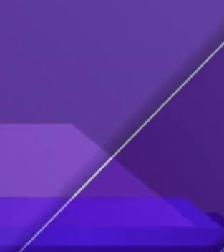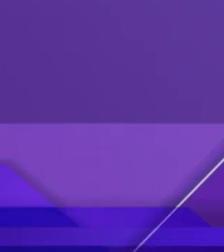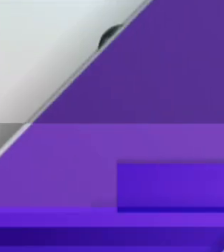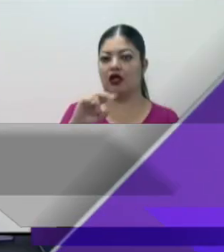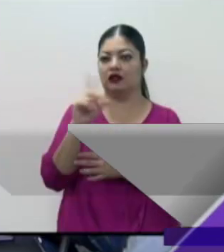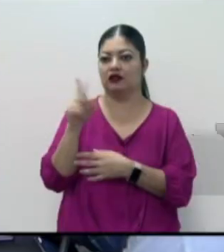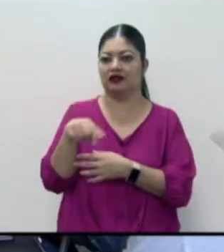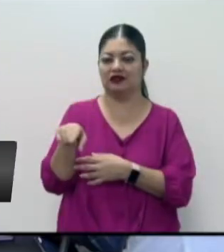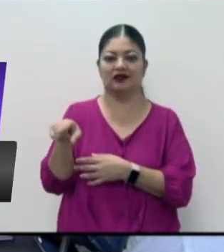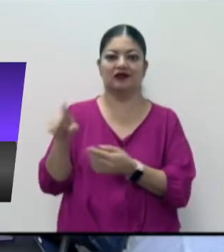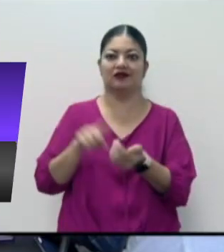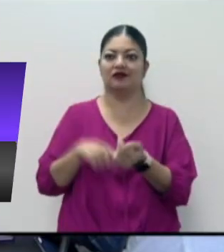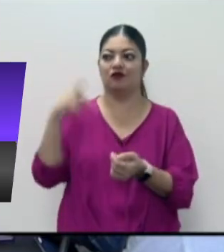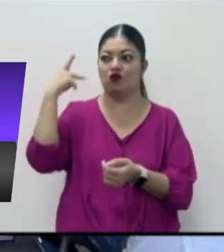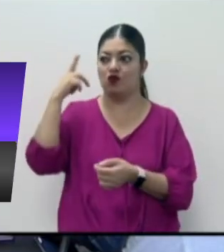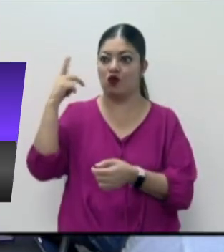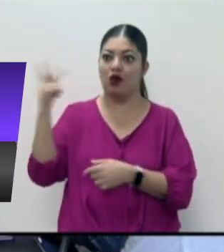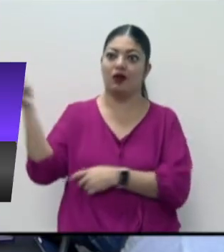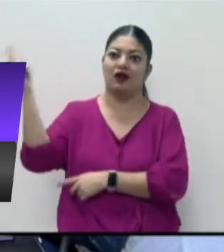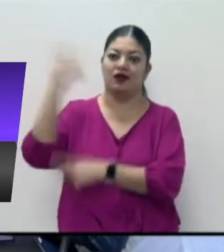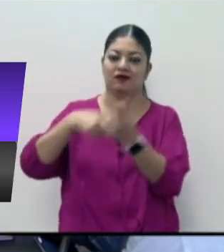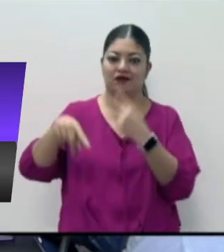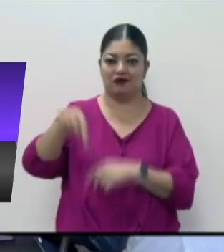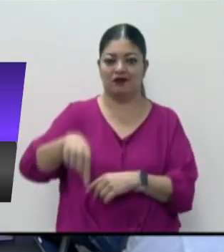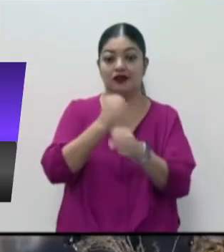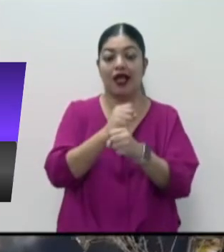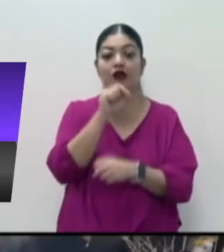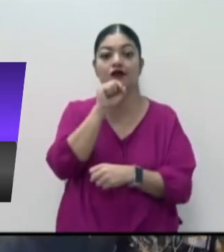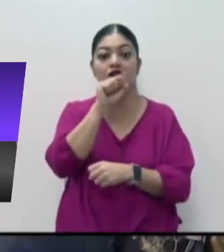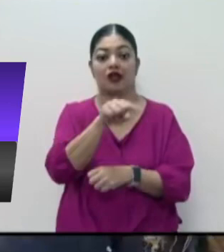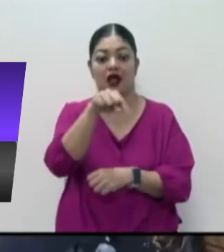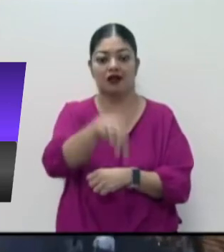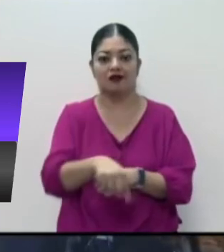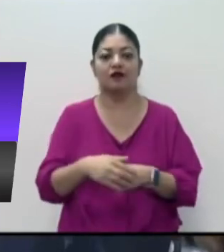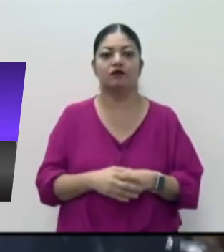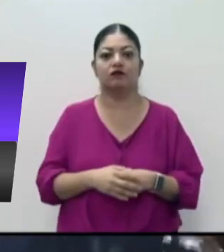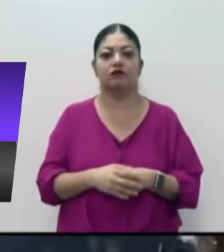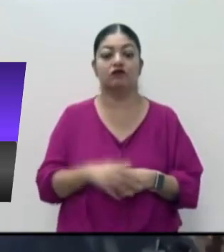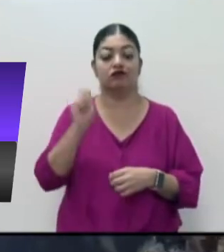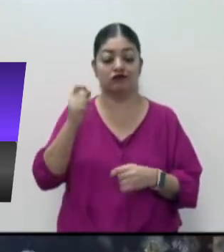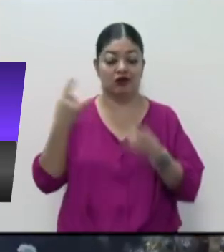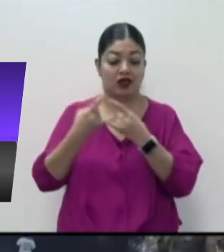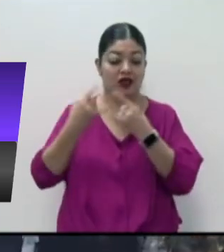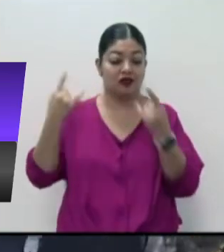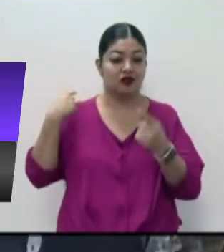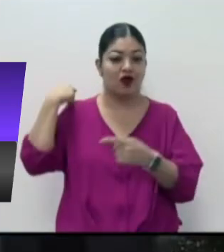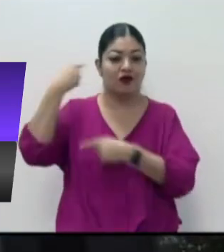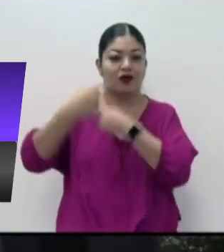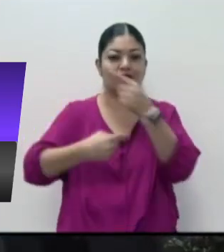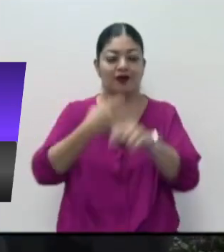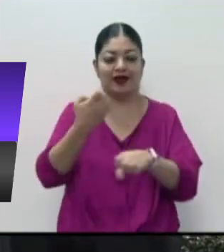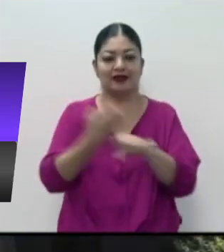El Congreso de Jalisco se honró con la presencia de más de 200 espectadores para disfrutar de la presentación de la serie documental 200 años de